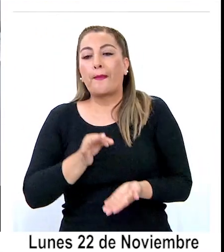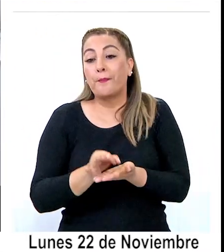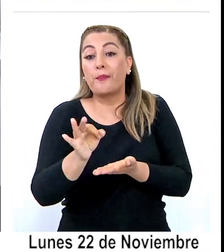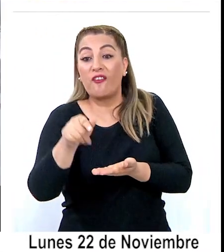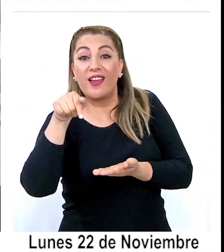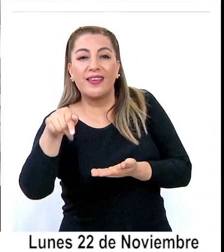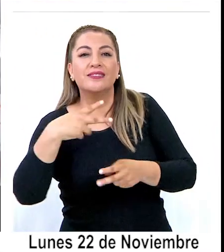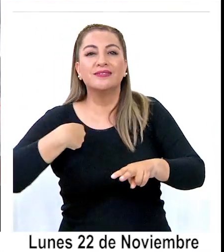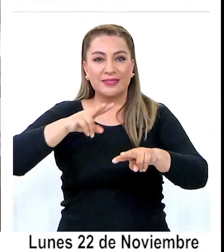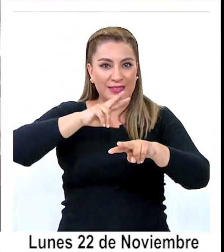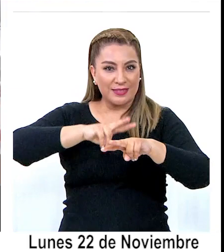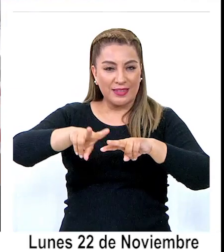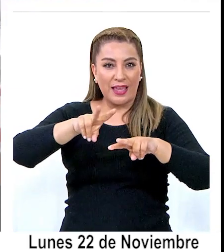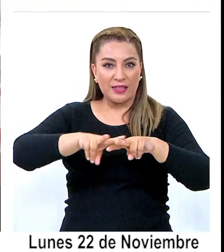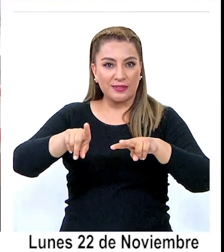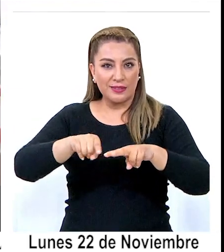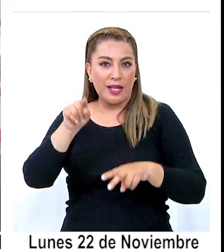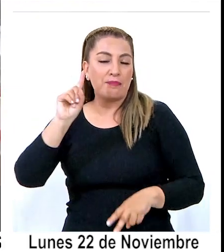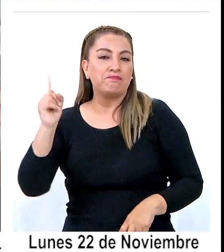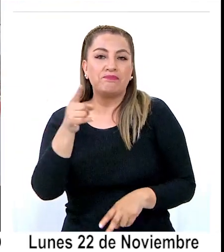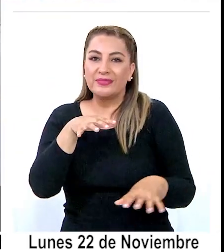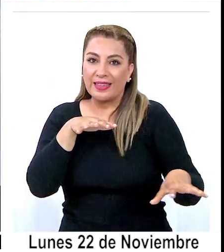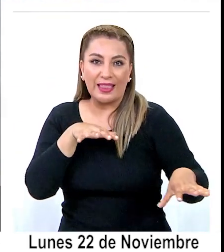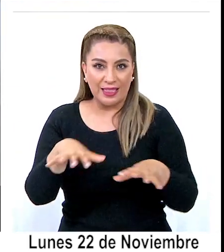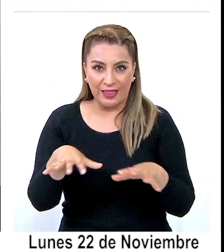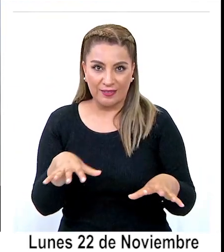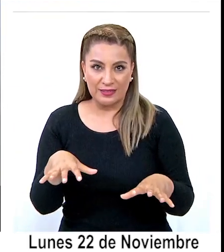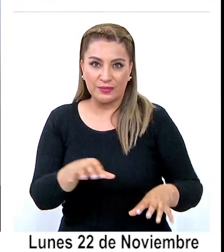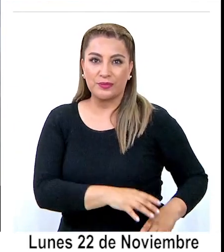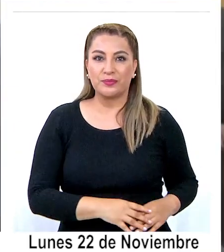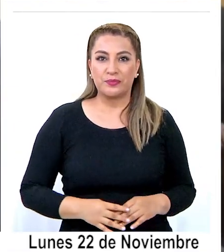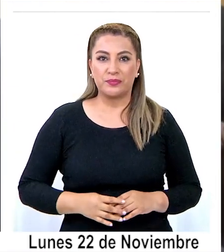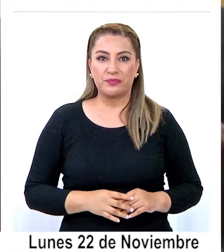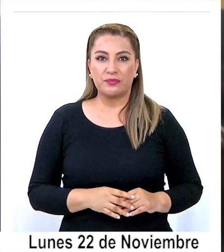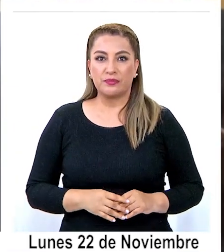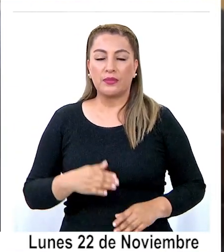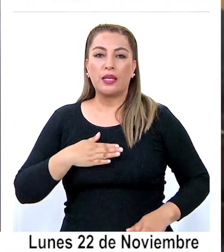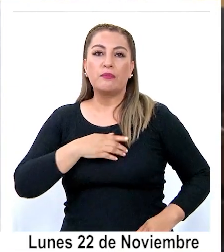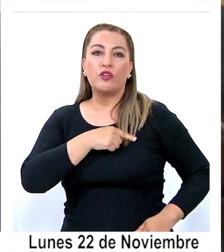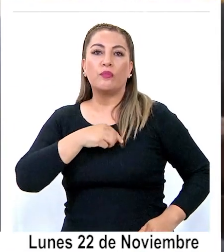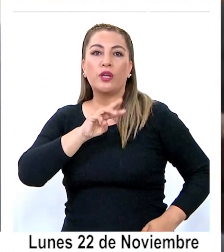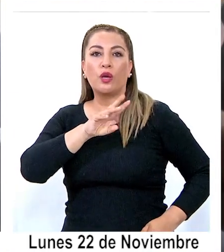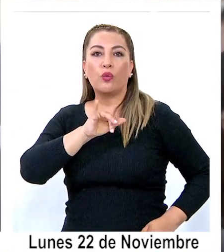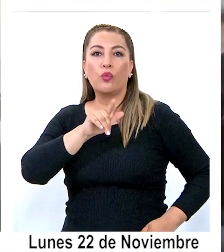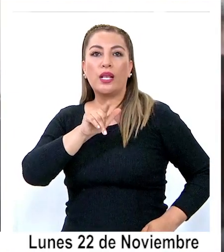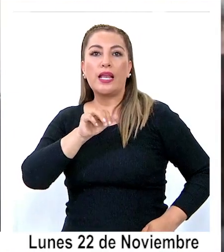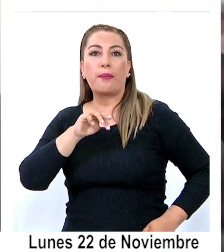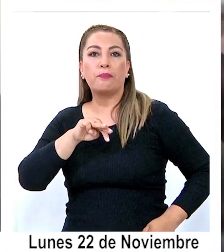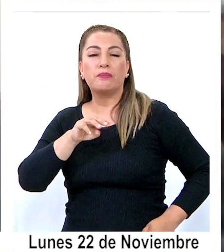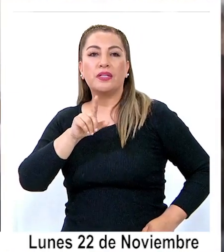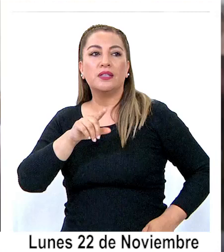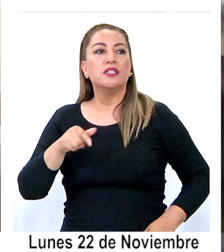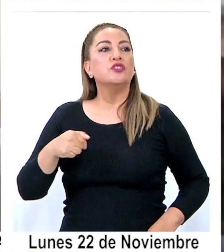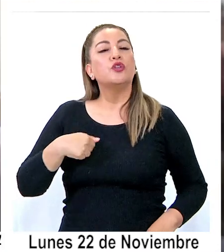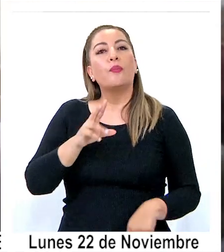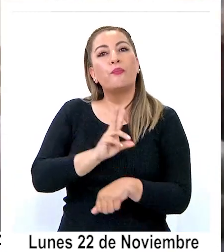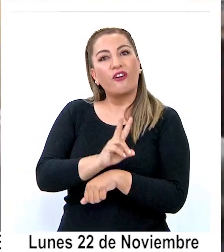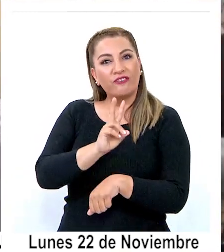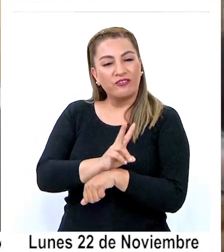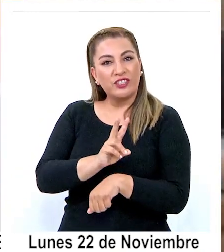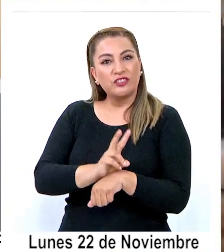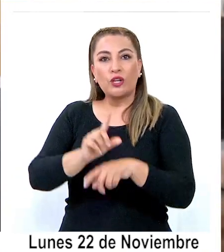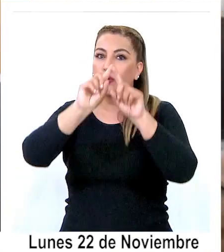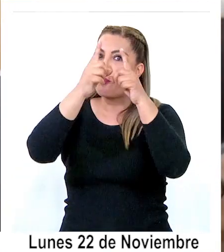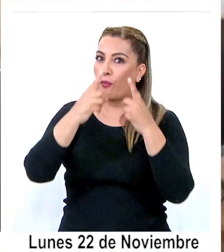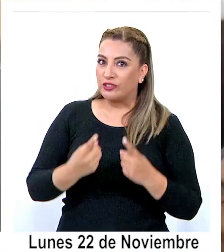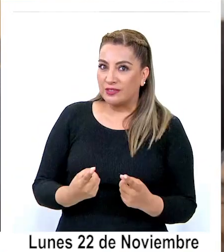donde se realizaron las principales actividades. Mi nombre es William Sembler Pino, soy profesor de Estado en Artes